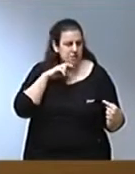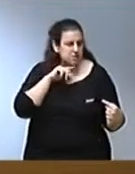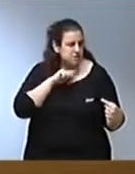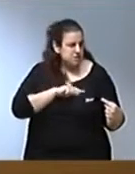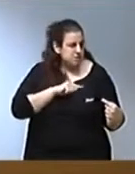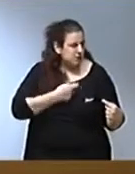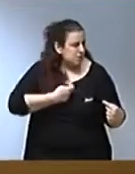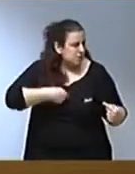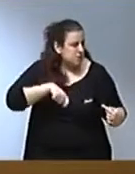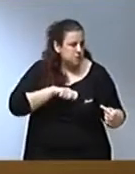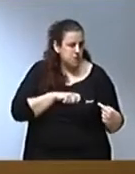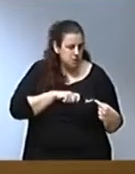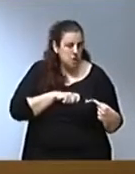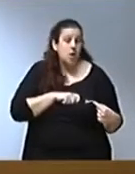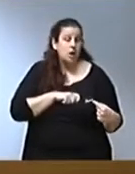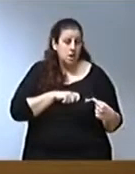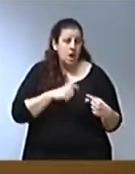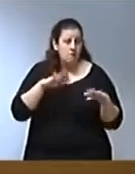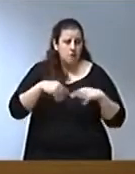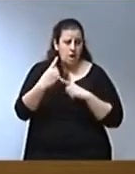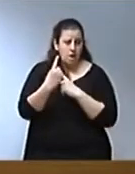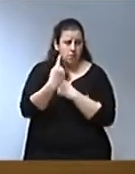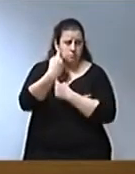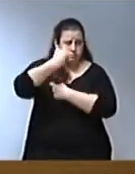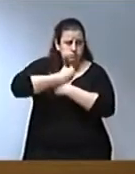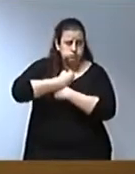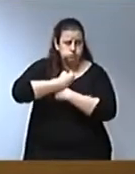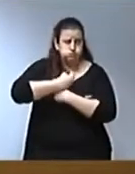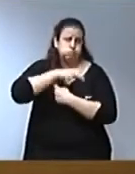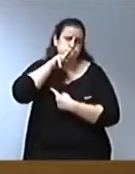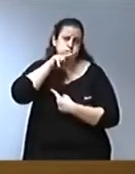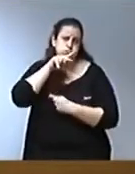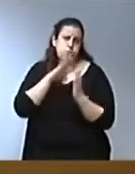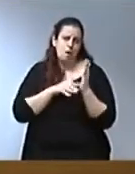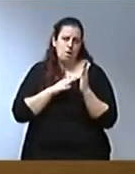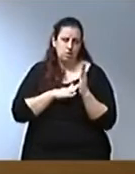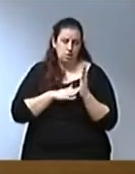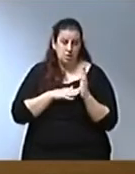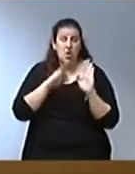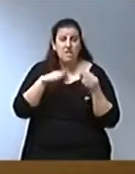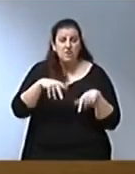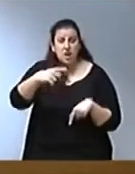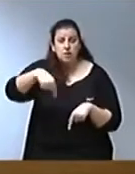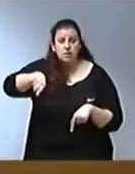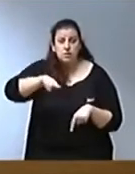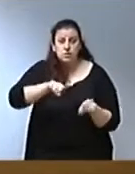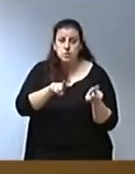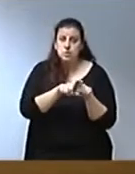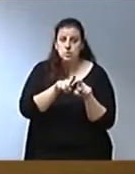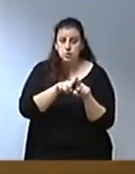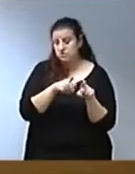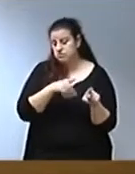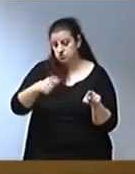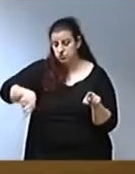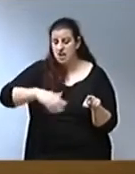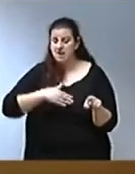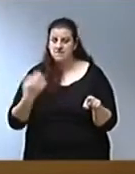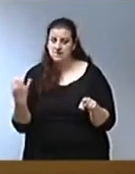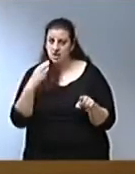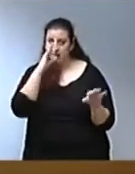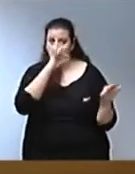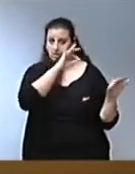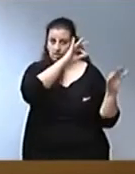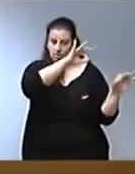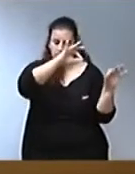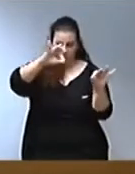profundamente españoles. En suma, lo que pretenden ustedes es señalar con el dedo a quienes dentro de la Administración